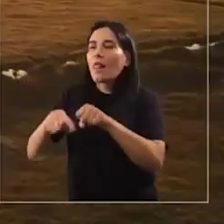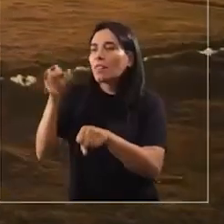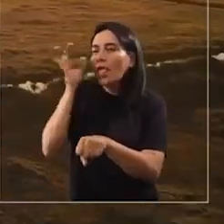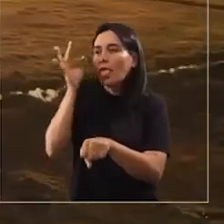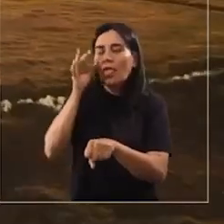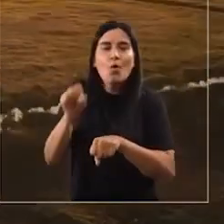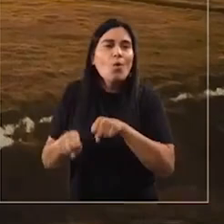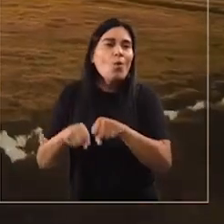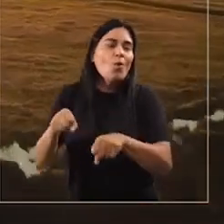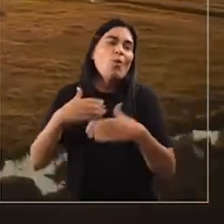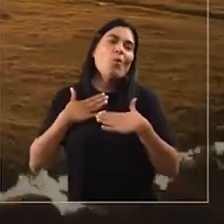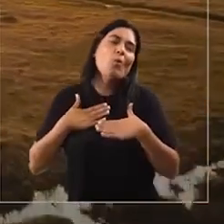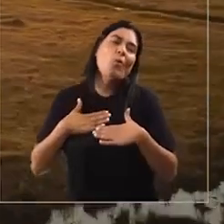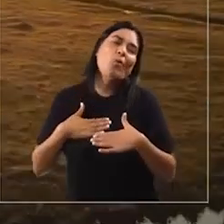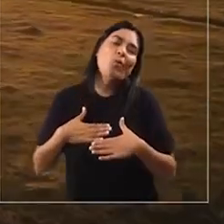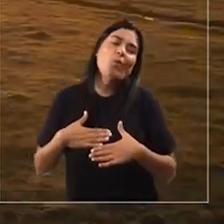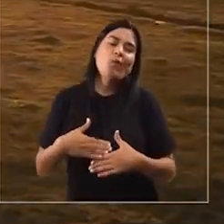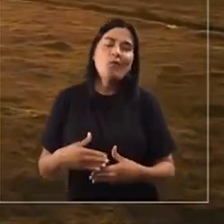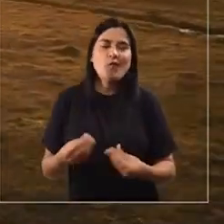muy agradable.